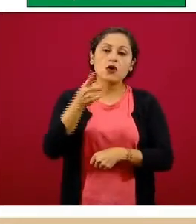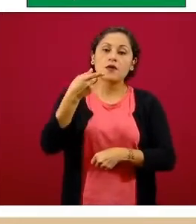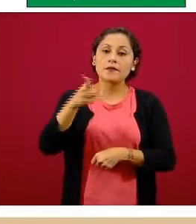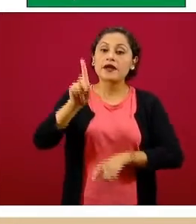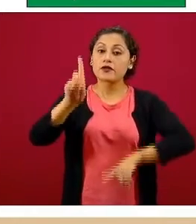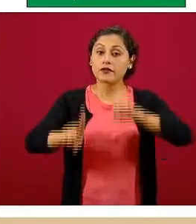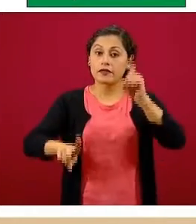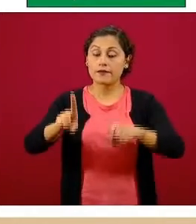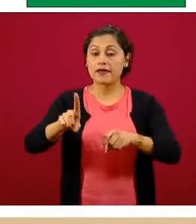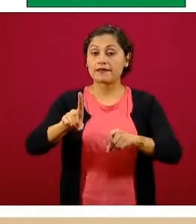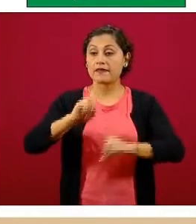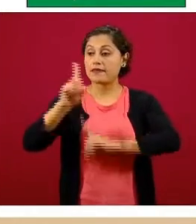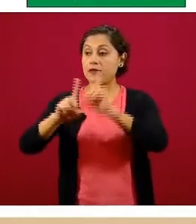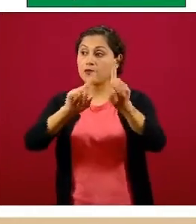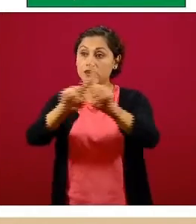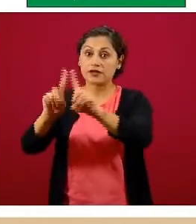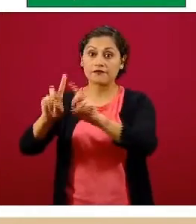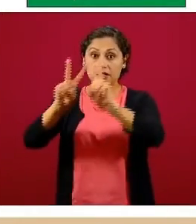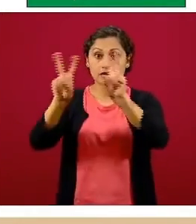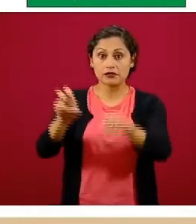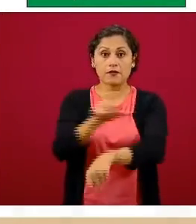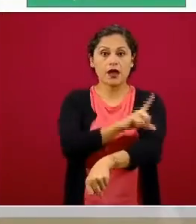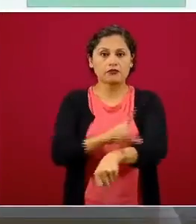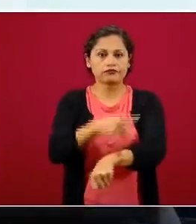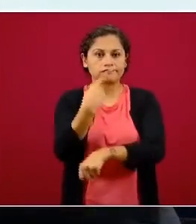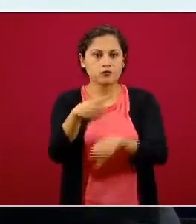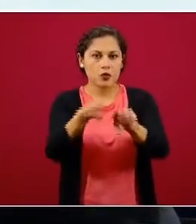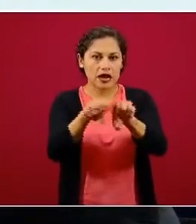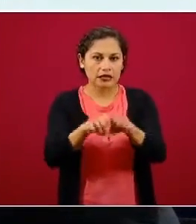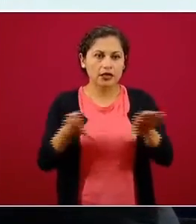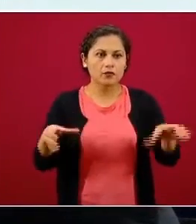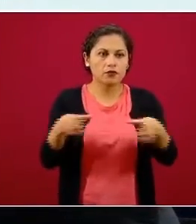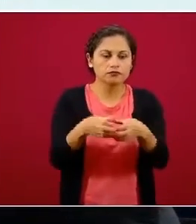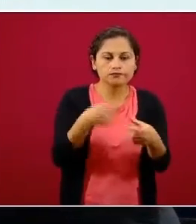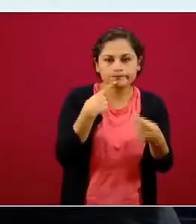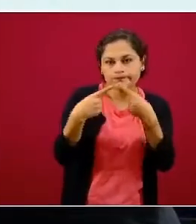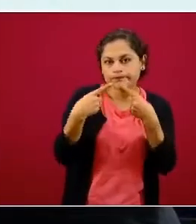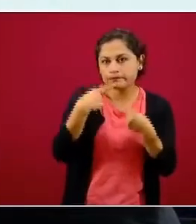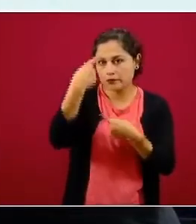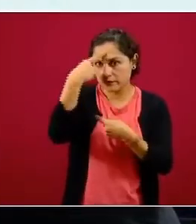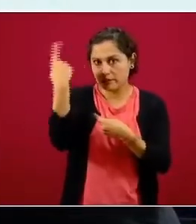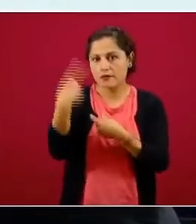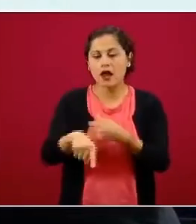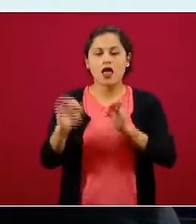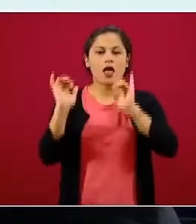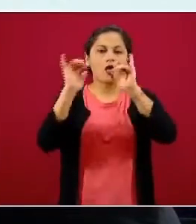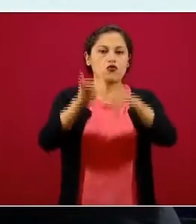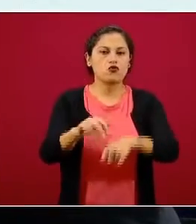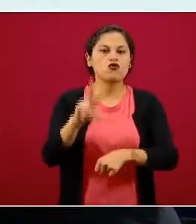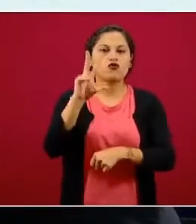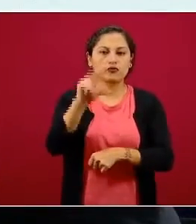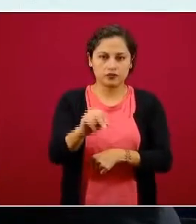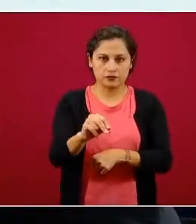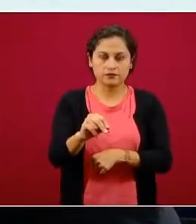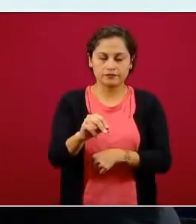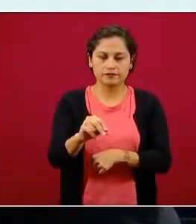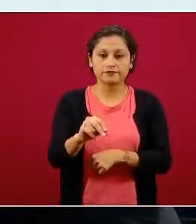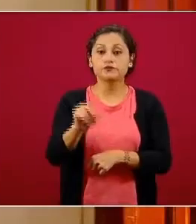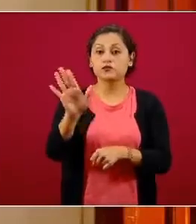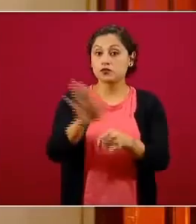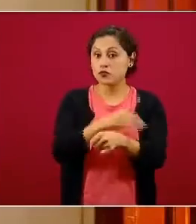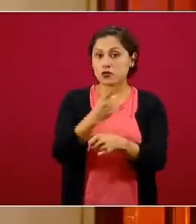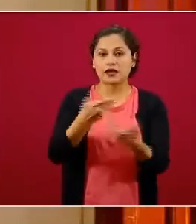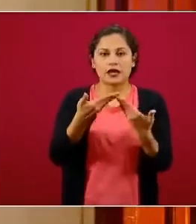deportes acuerde para poder llevar a cabo esta actividad, recordando que es apenas hasta el semáforo amarillo